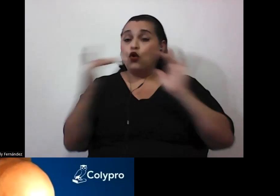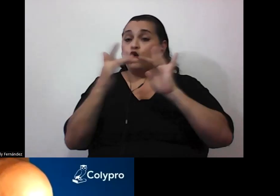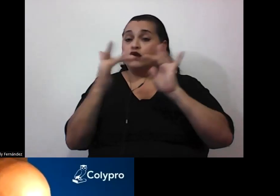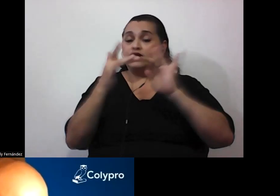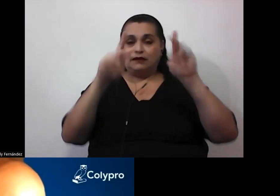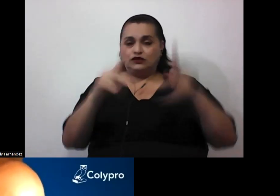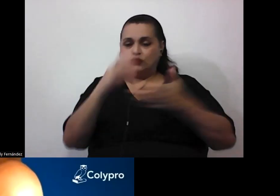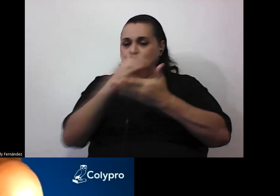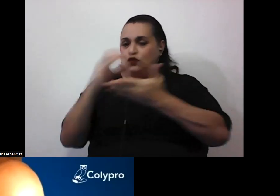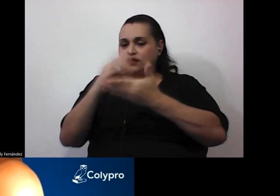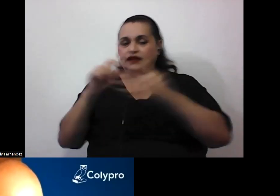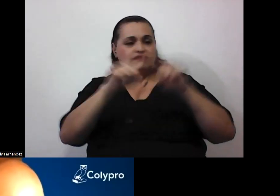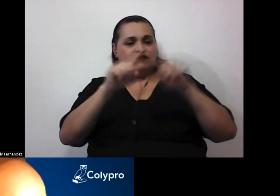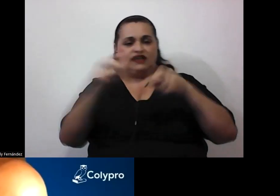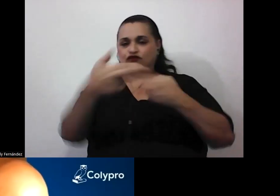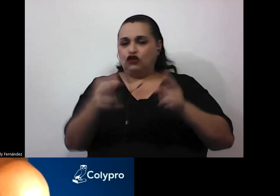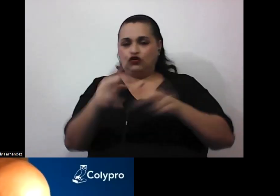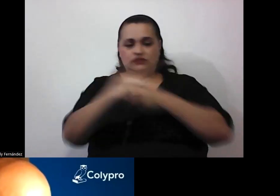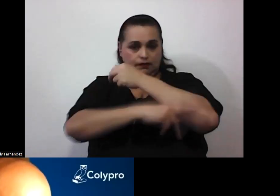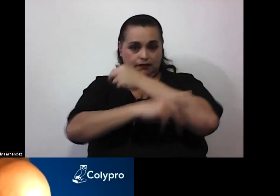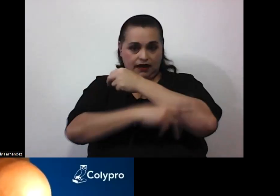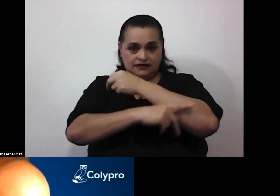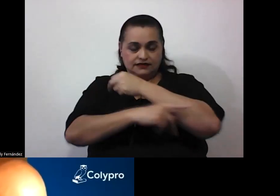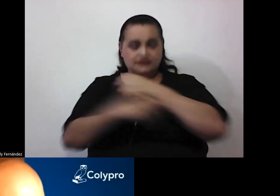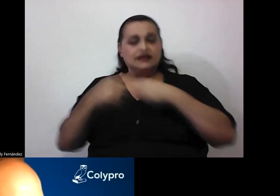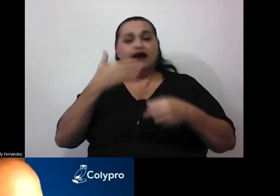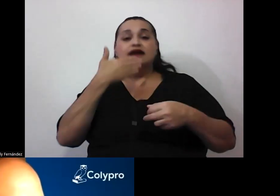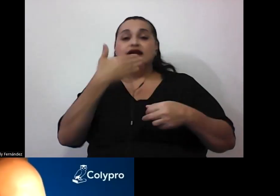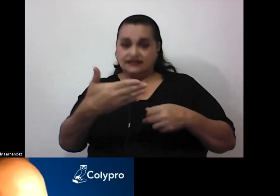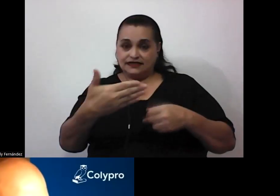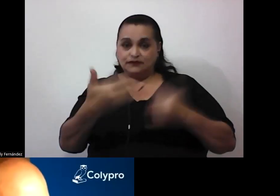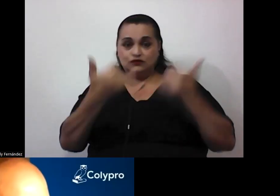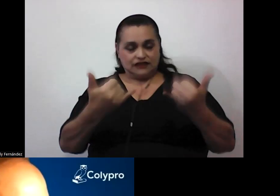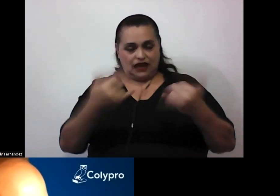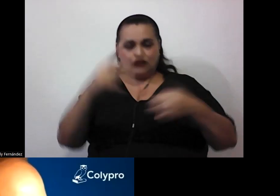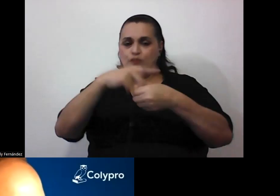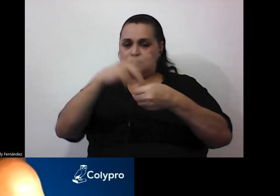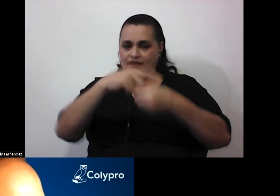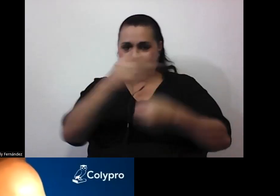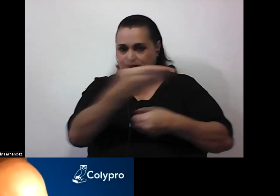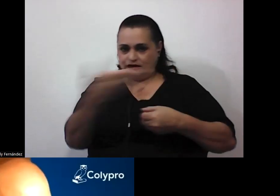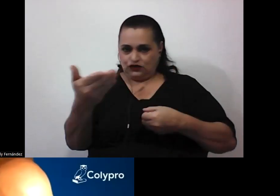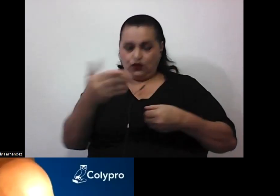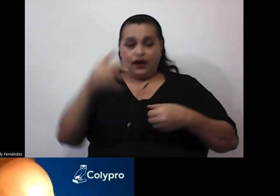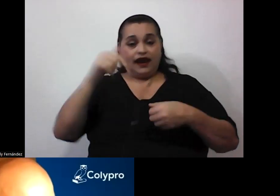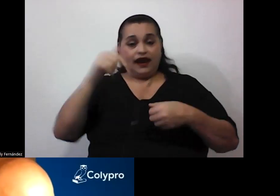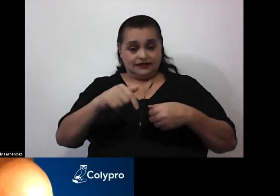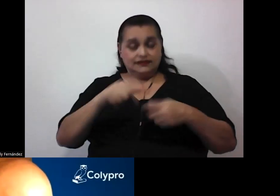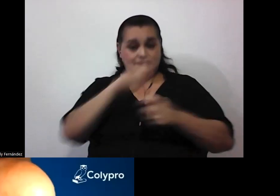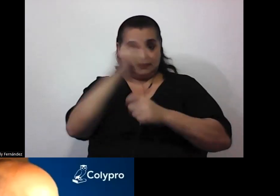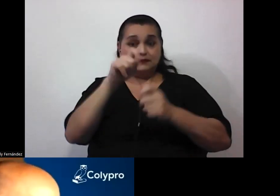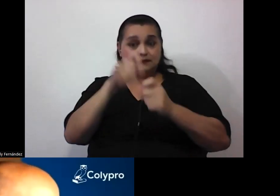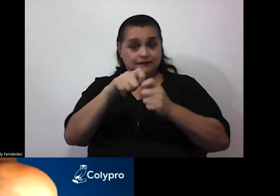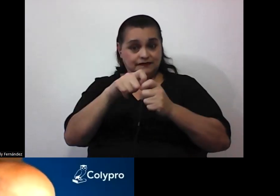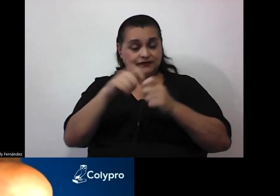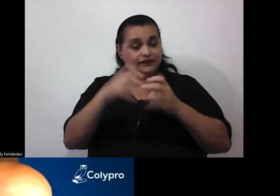desde diferentes regiones del país a quienes agradecemos desde ya su participación. Esta es precisamente una de las